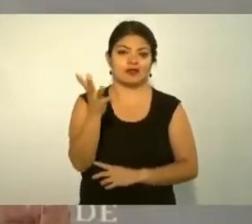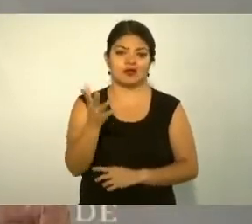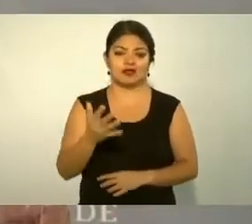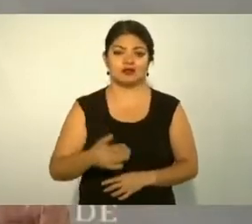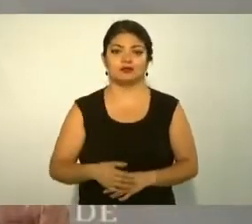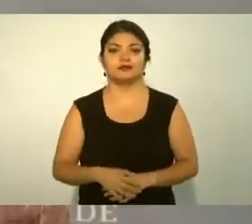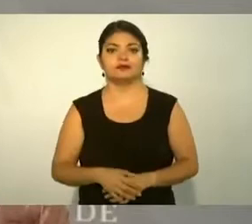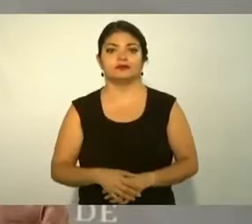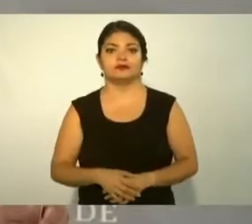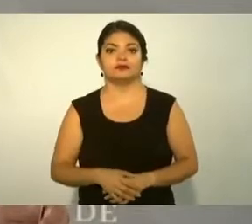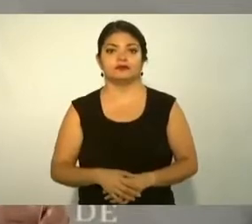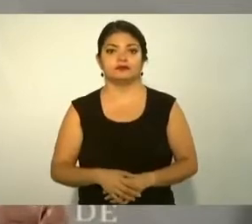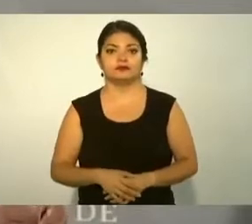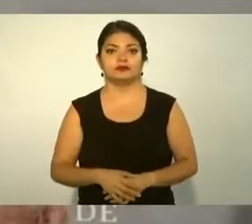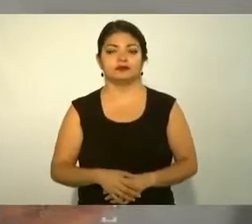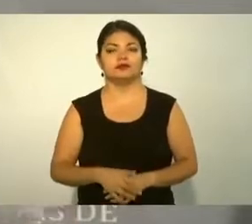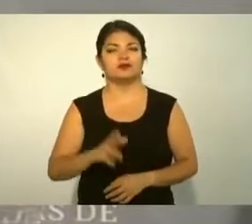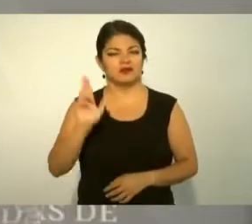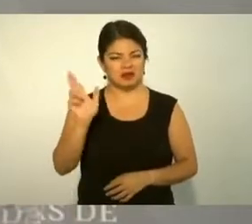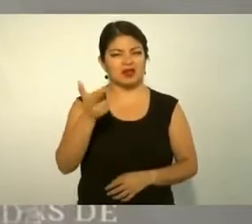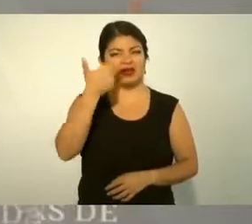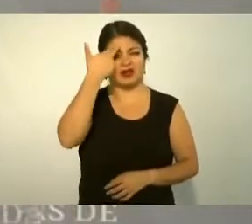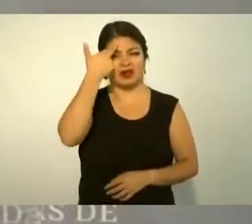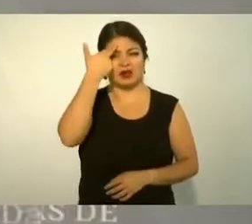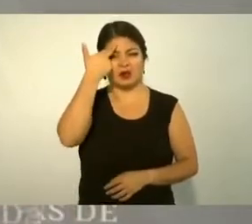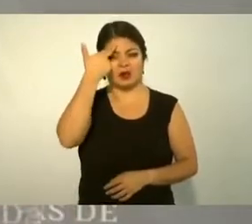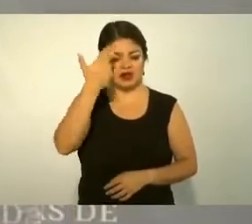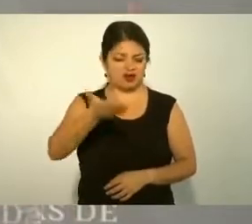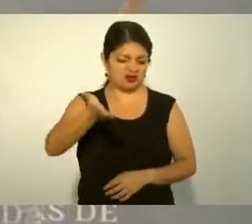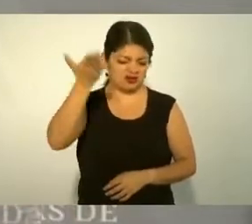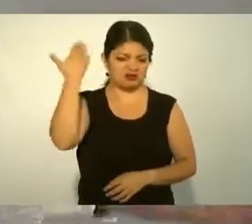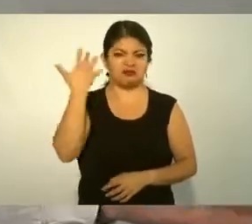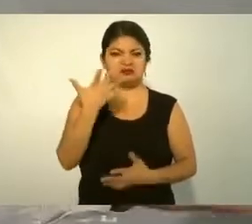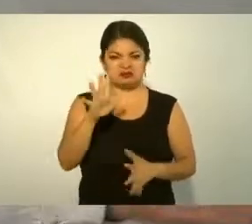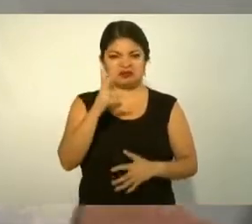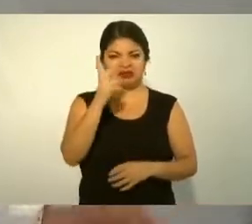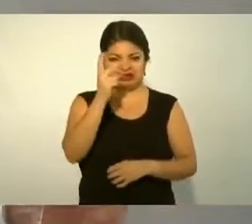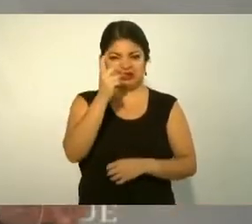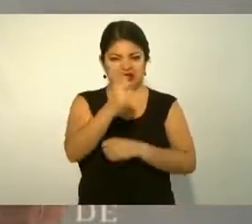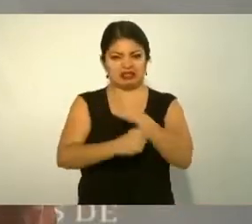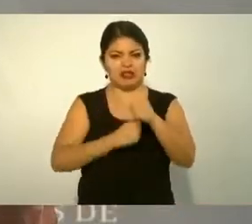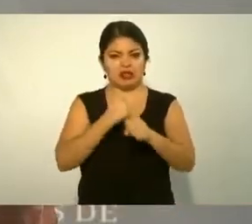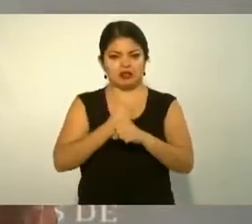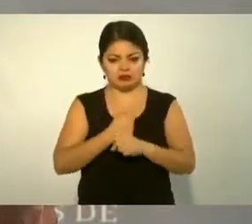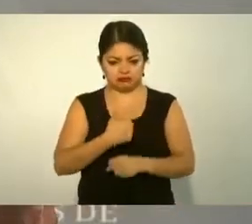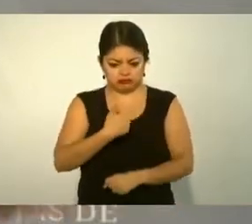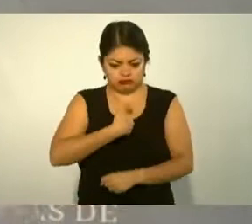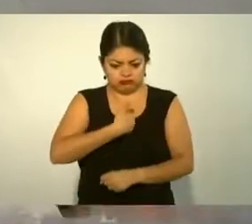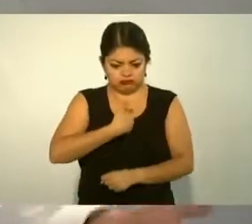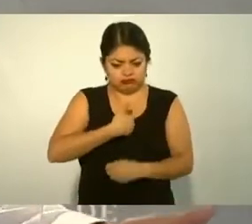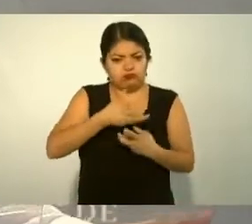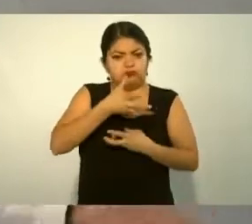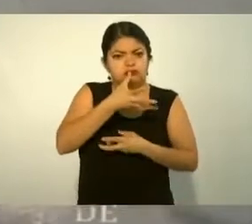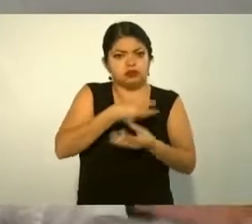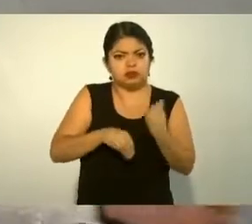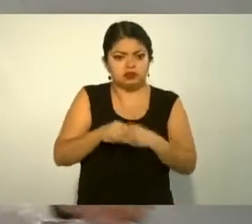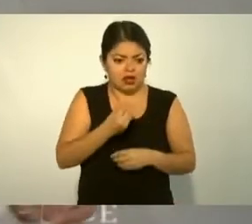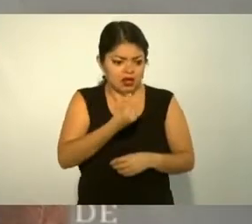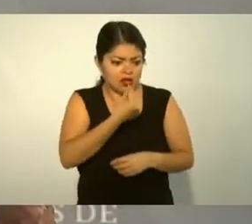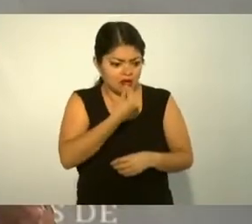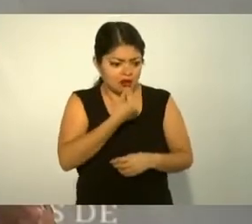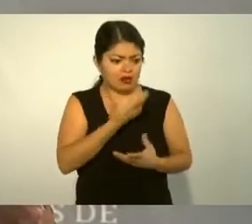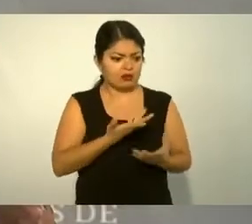se acuerdan que hace 30 años éramos autosuficientes producíamos los